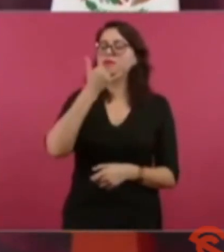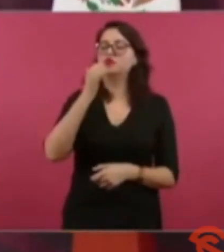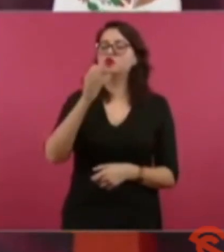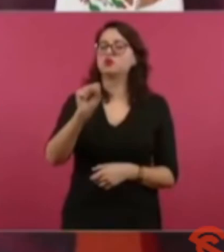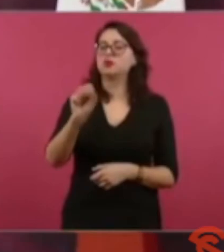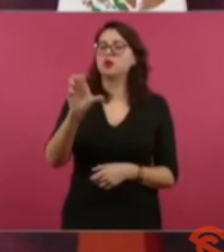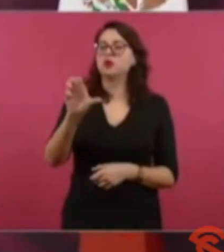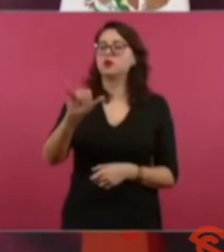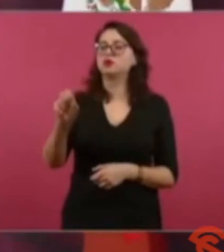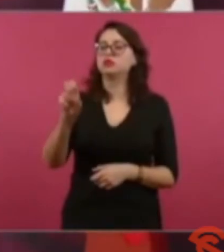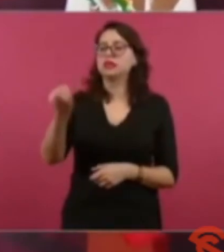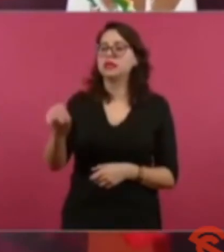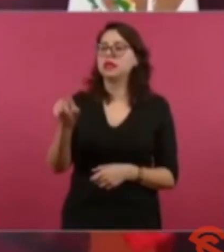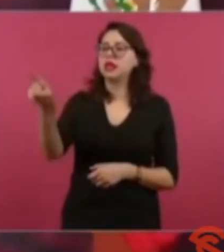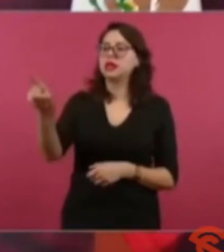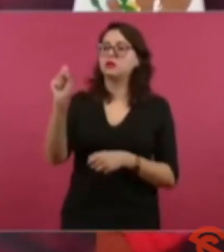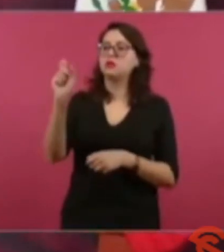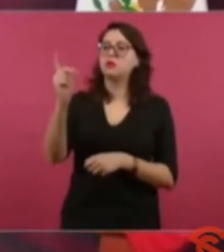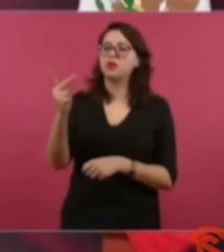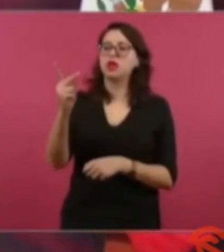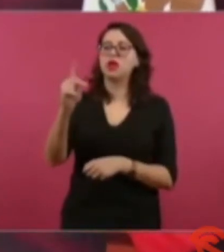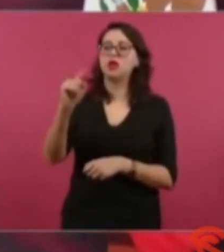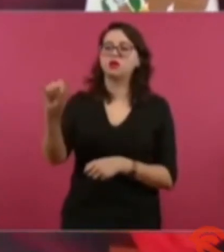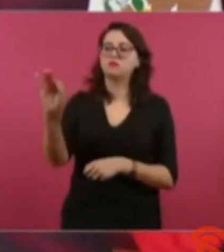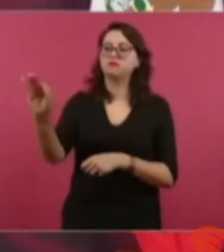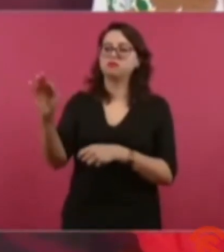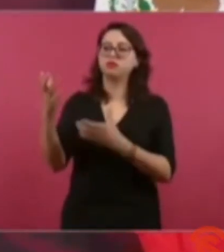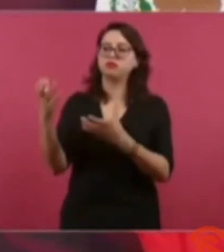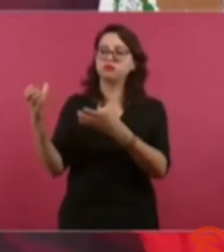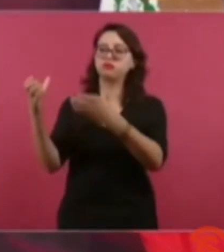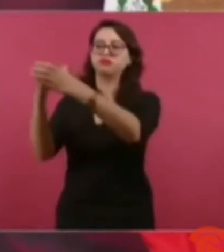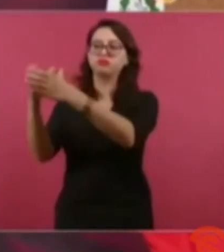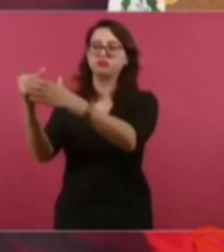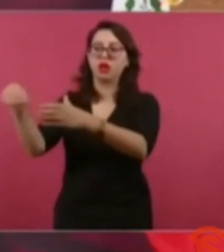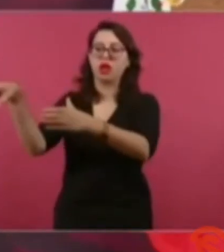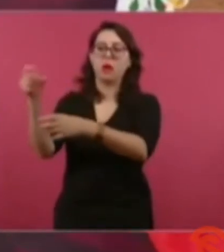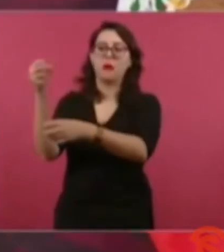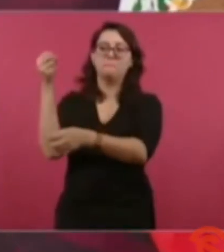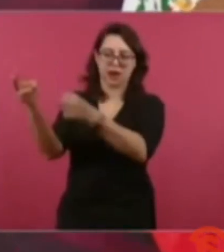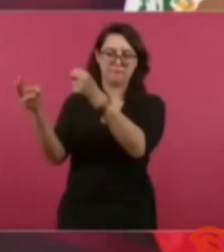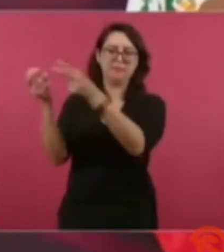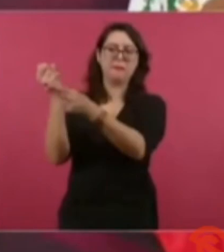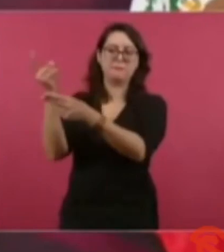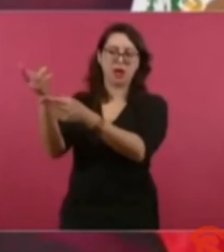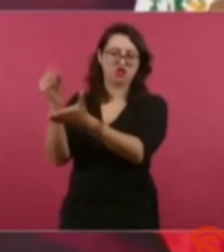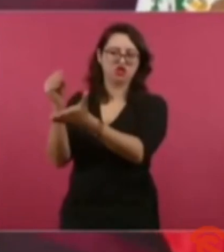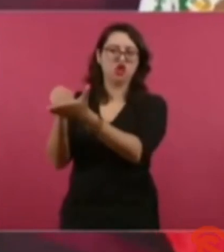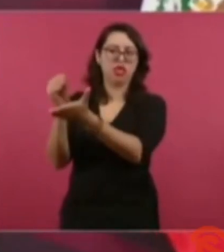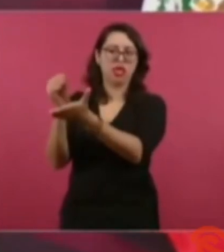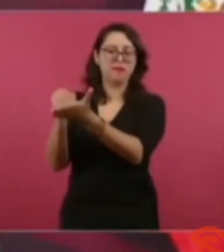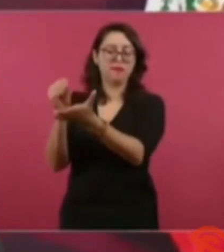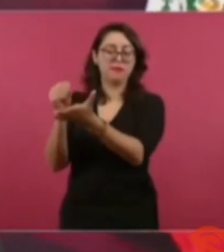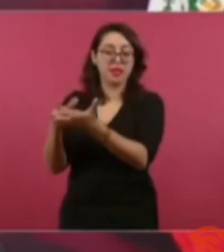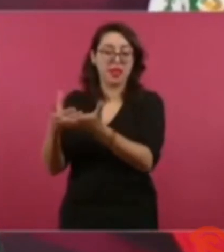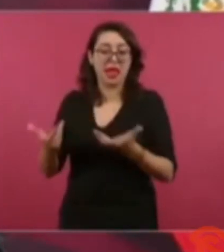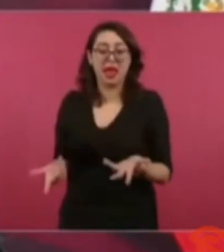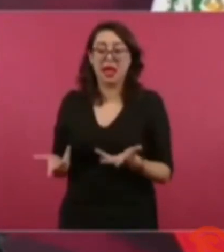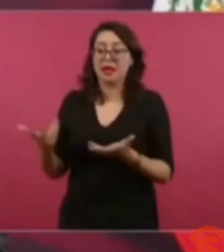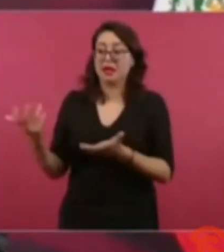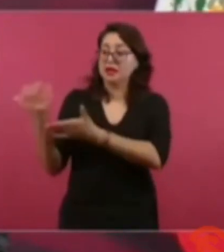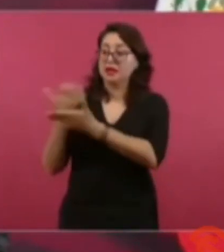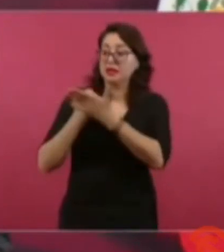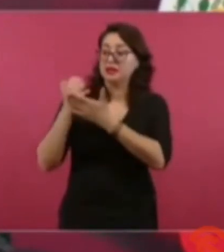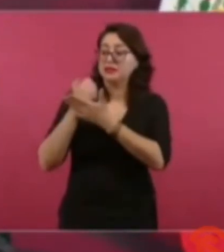mil pesos mensuales y tienen un fideicomiso de 20 mil